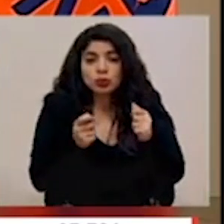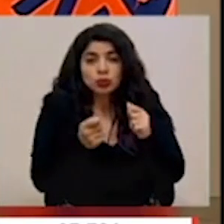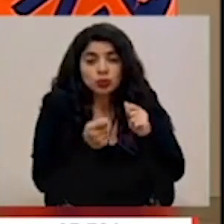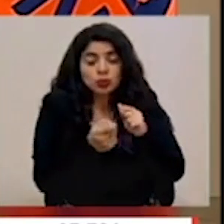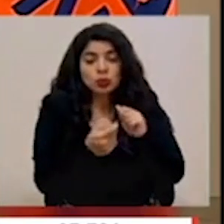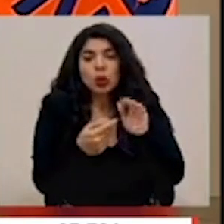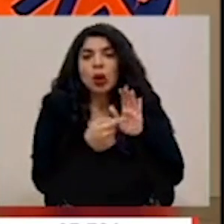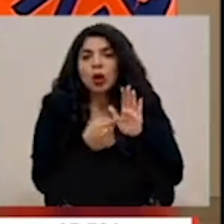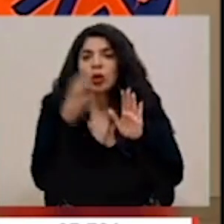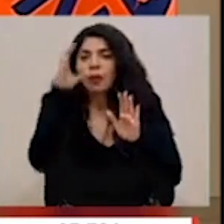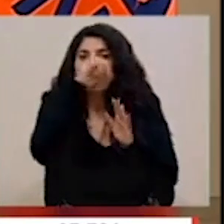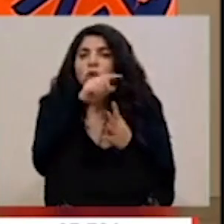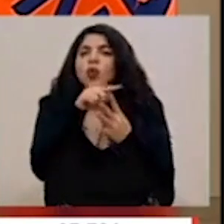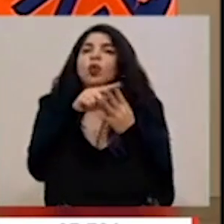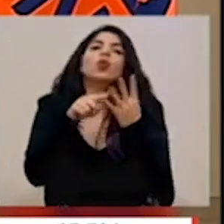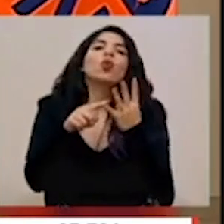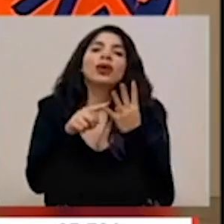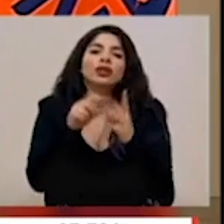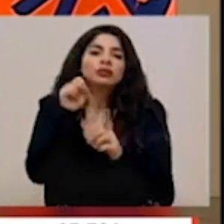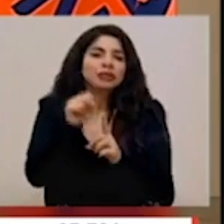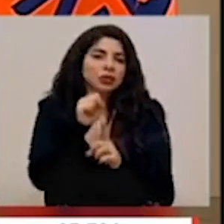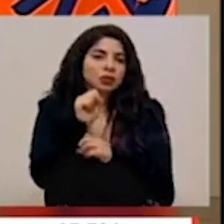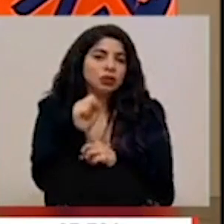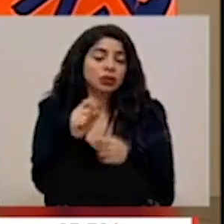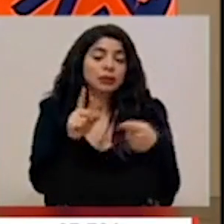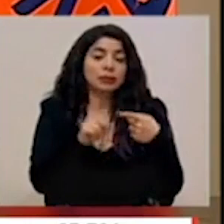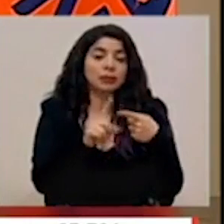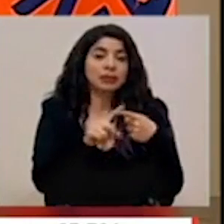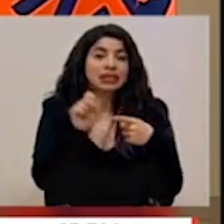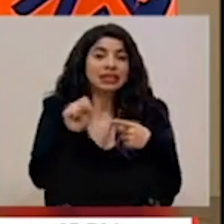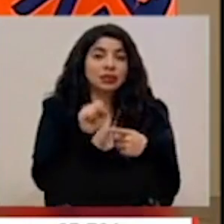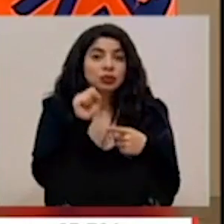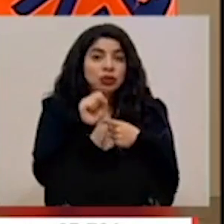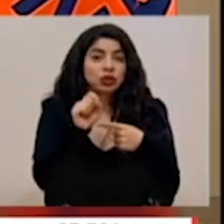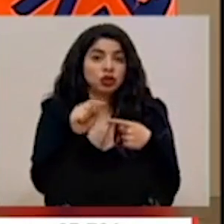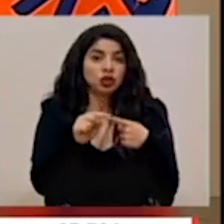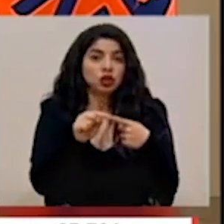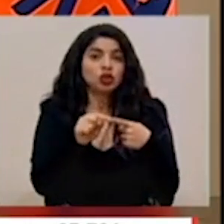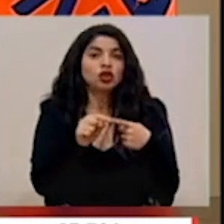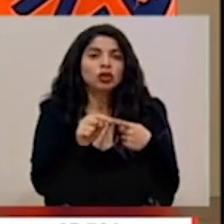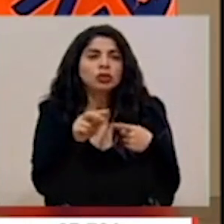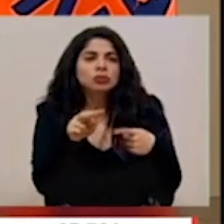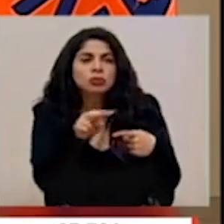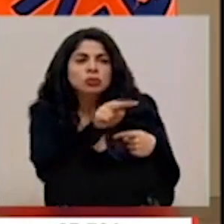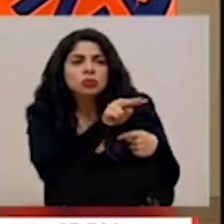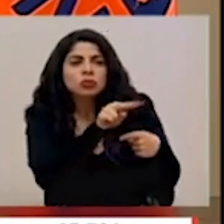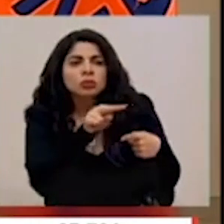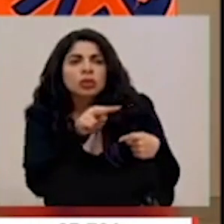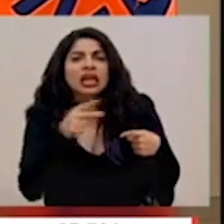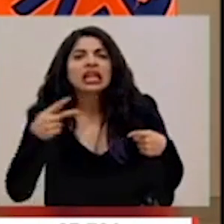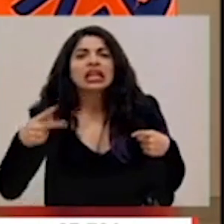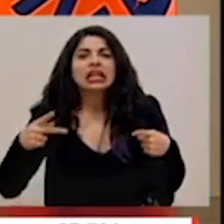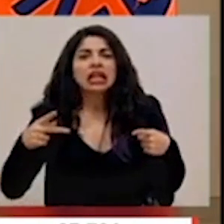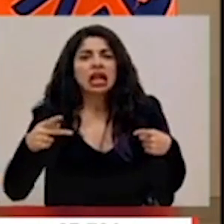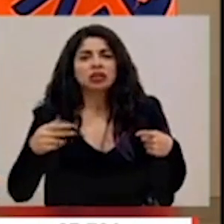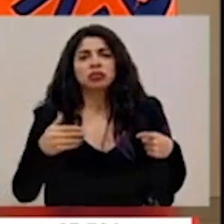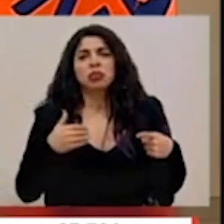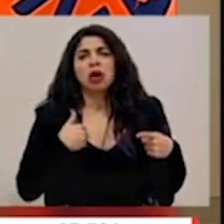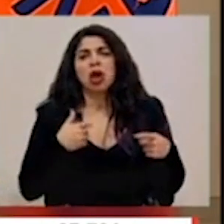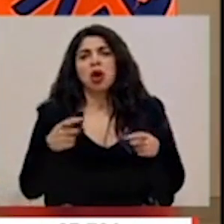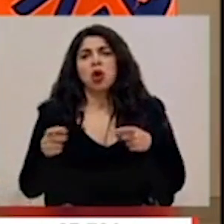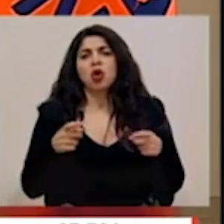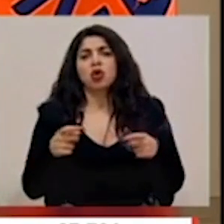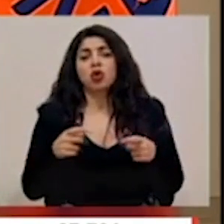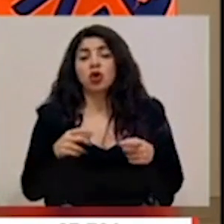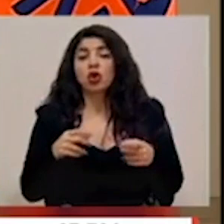considera cuatro escenarios. Un escenario primero en el que determinamos que el riesgo está bajo control, no significa,